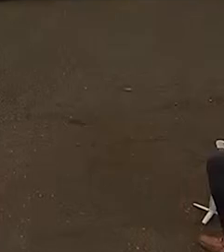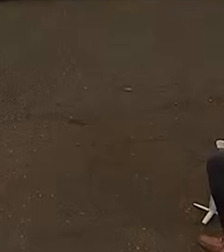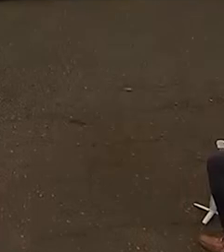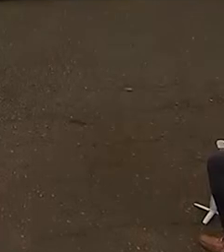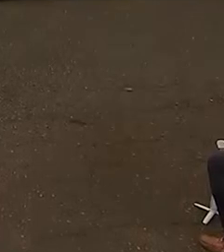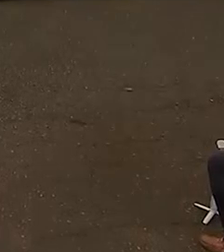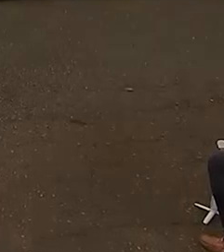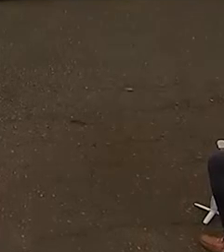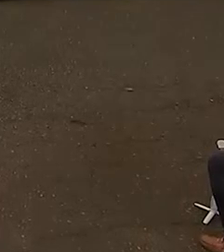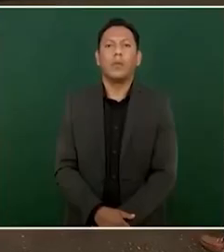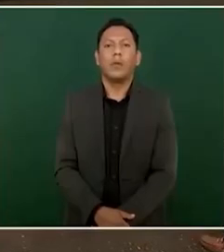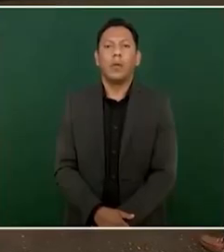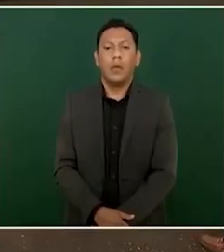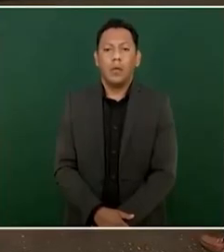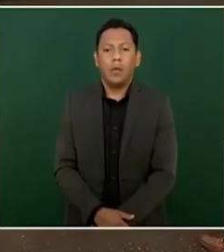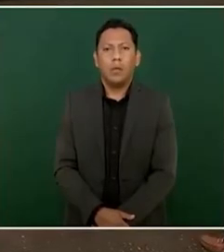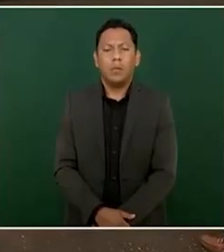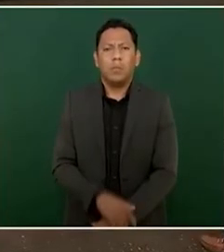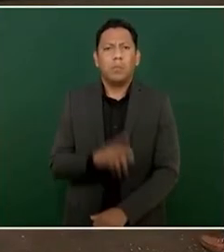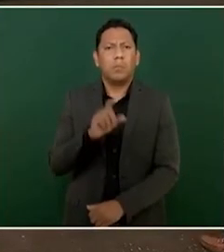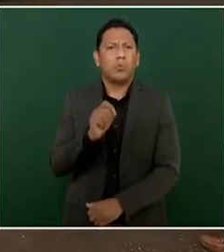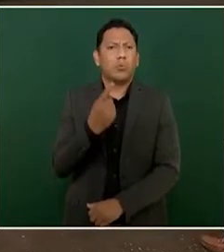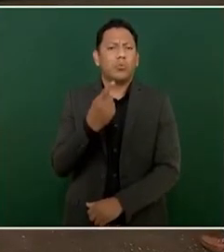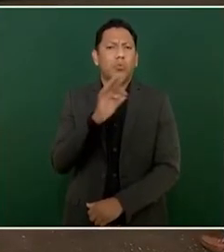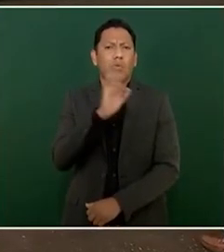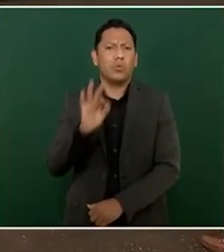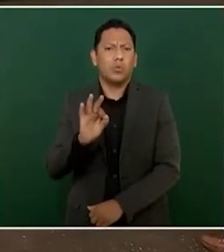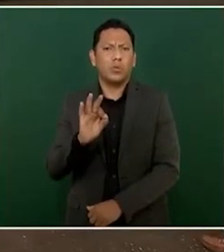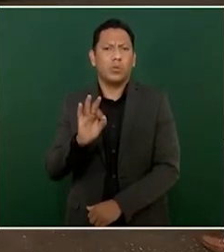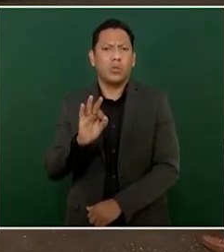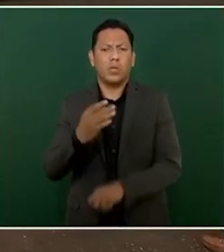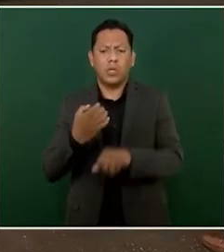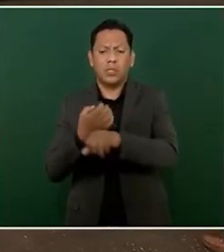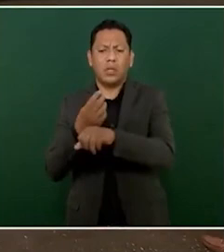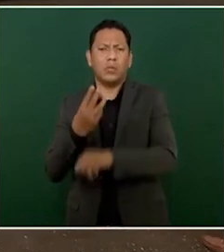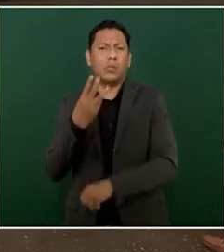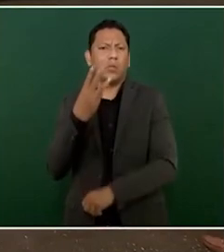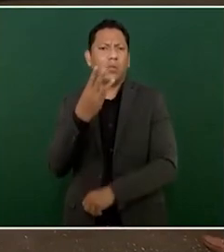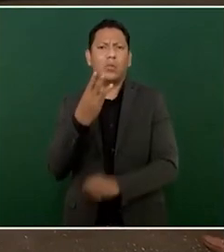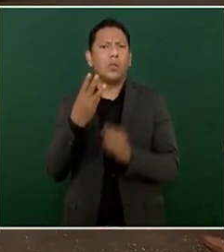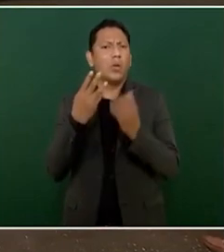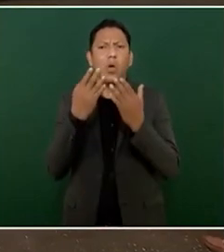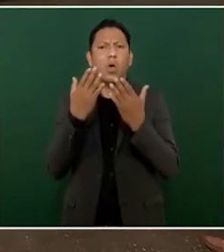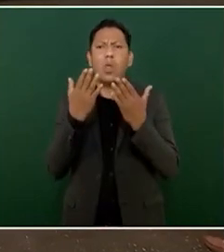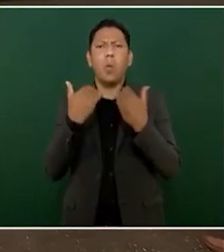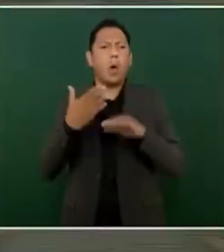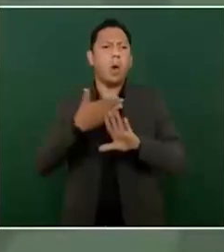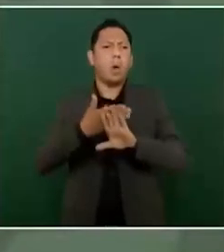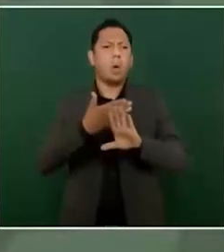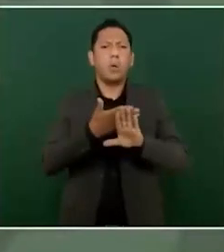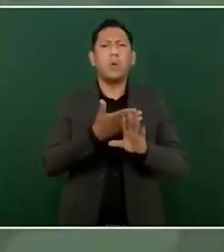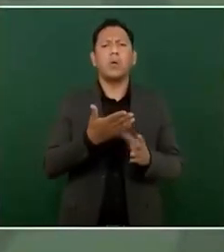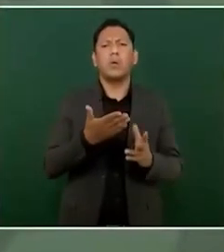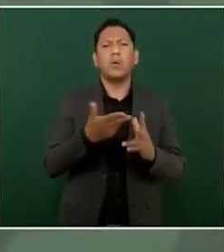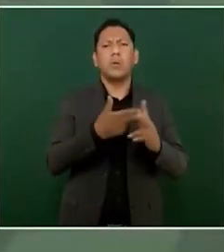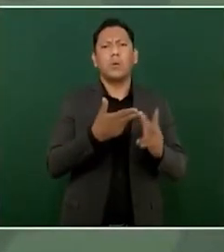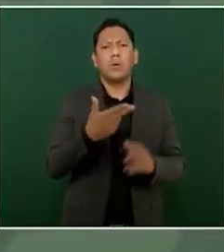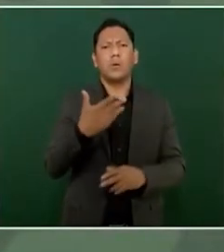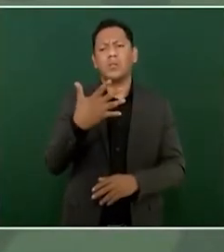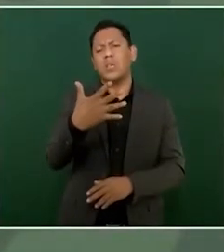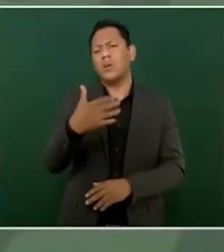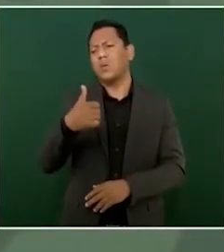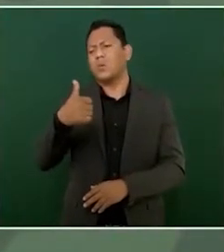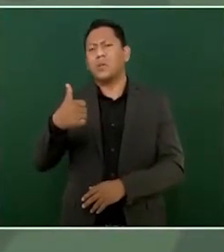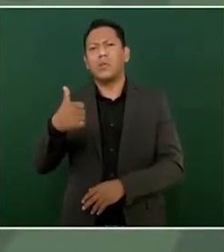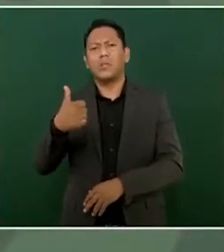y tres estados sin homicidio. Entonces, en cinco, seis estados se concentra el 50